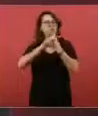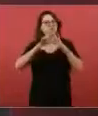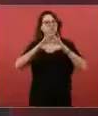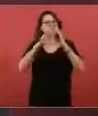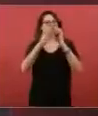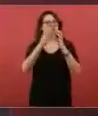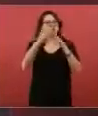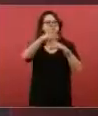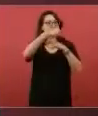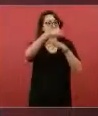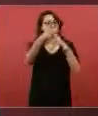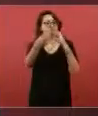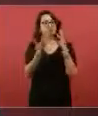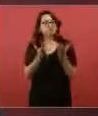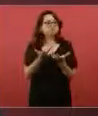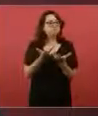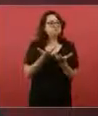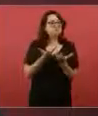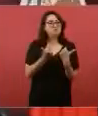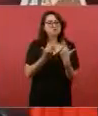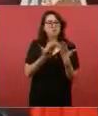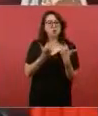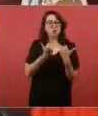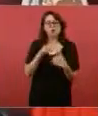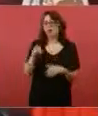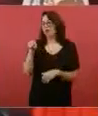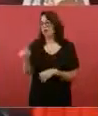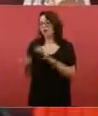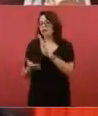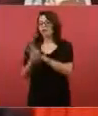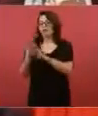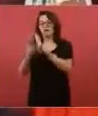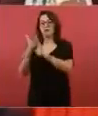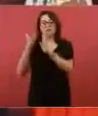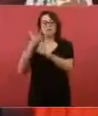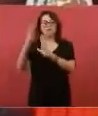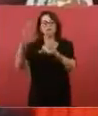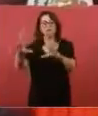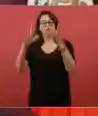récord. O sea,